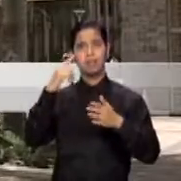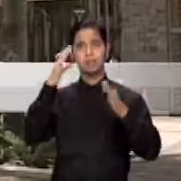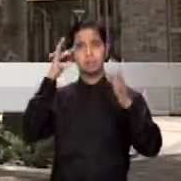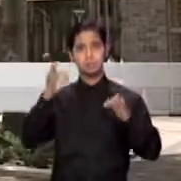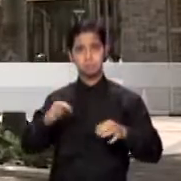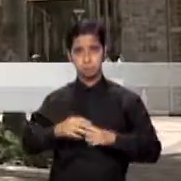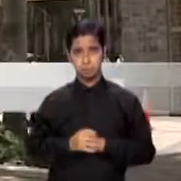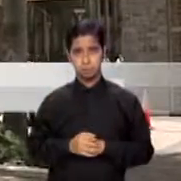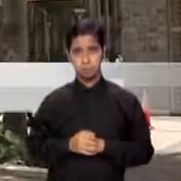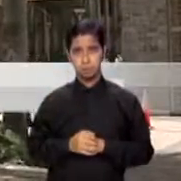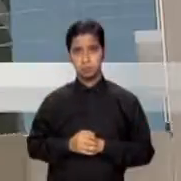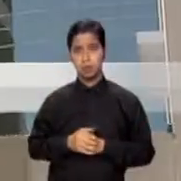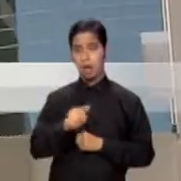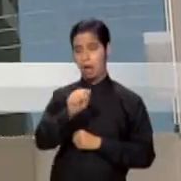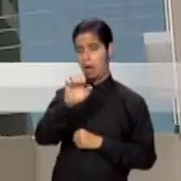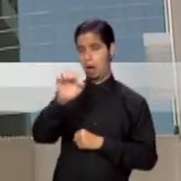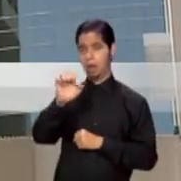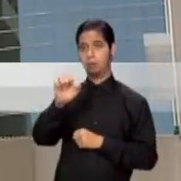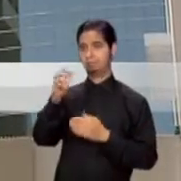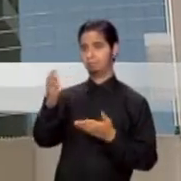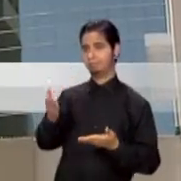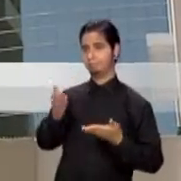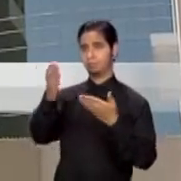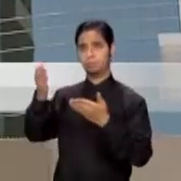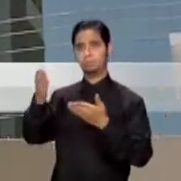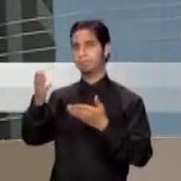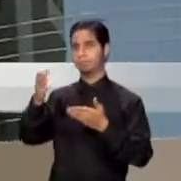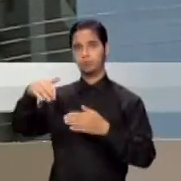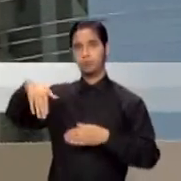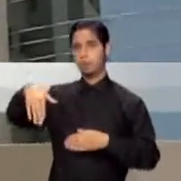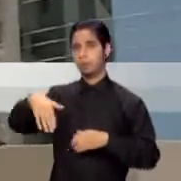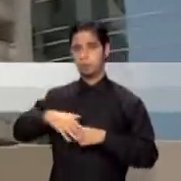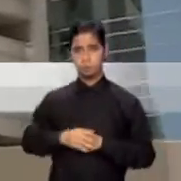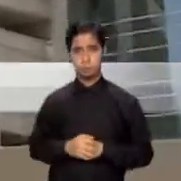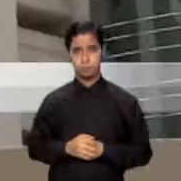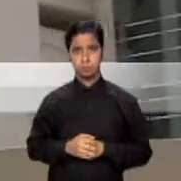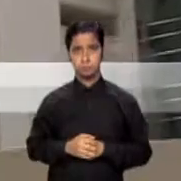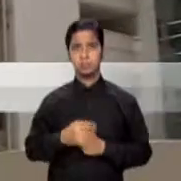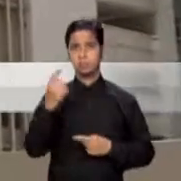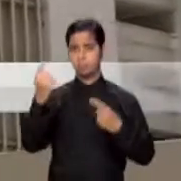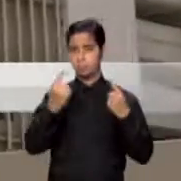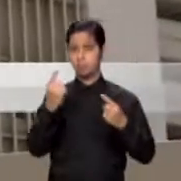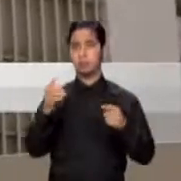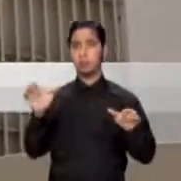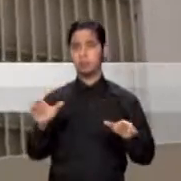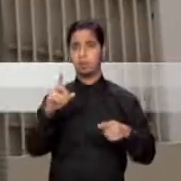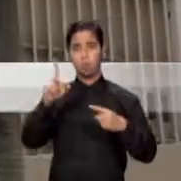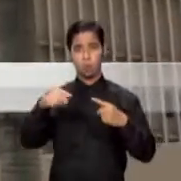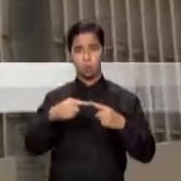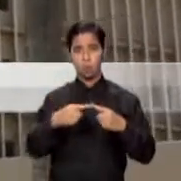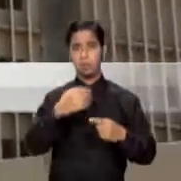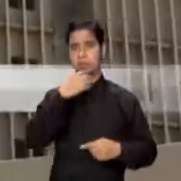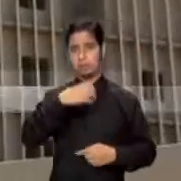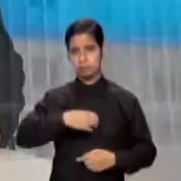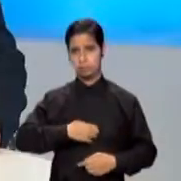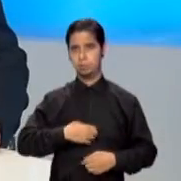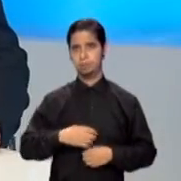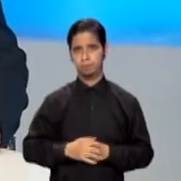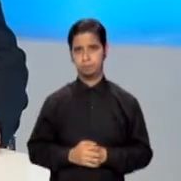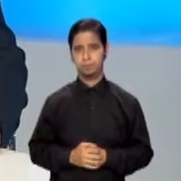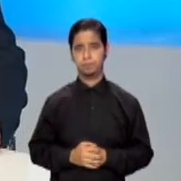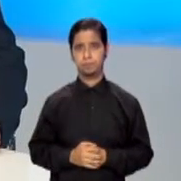presentado su petición formal de revisión de tarifas conforme a la reglamentación y se anticipa que lo haga formalmente en diciembre.